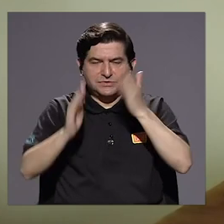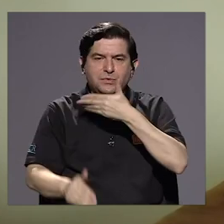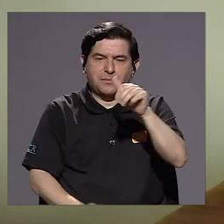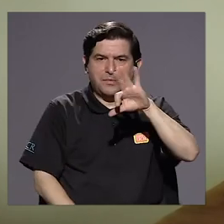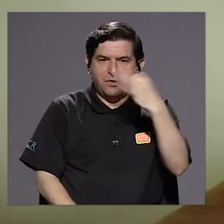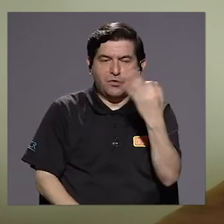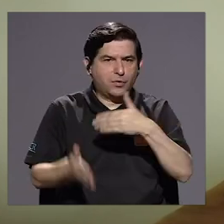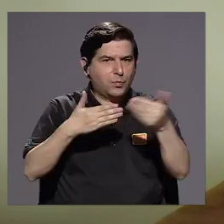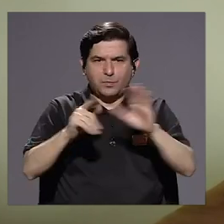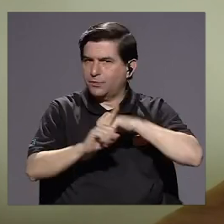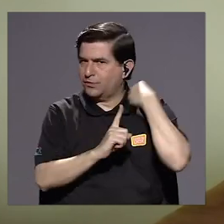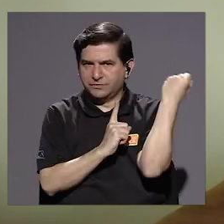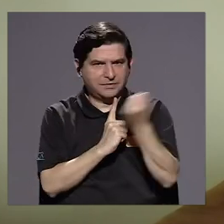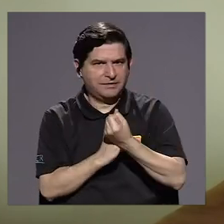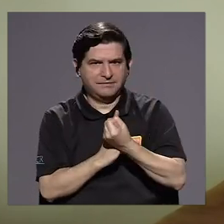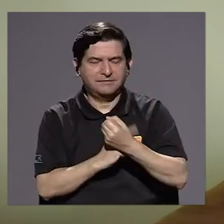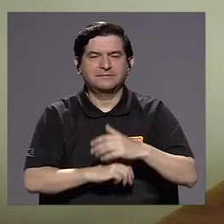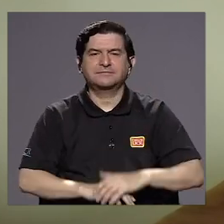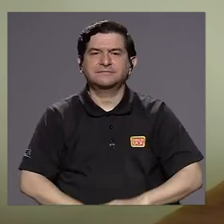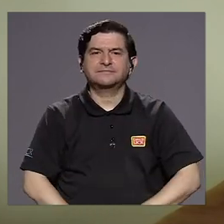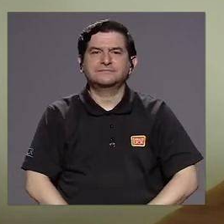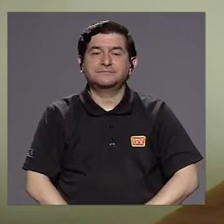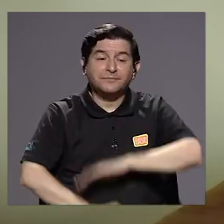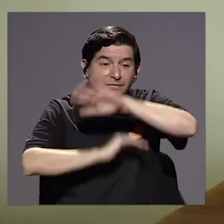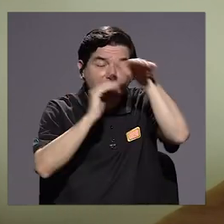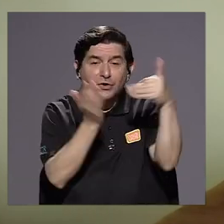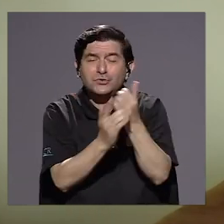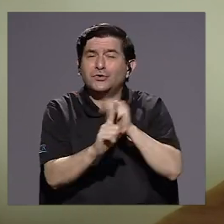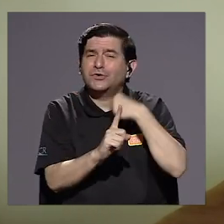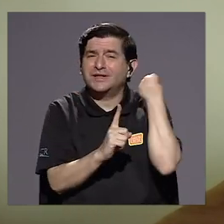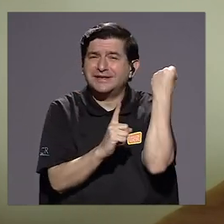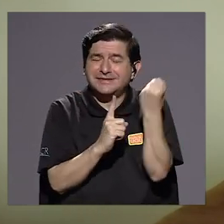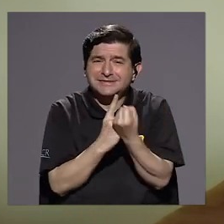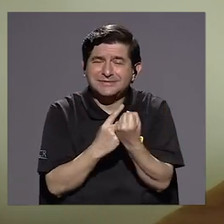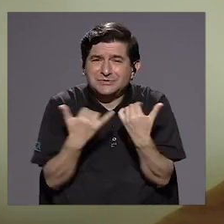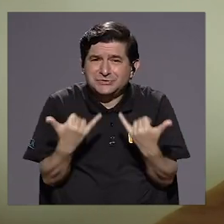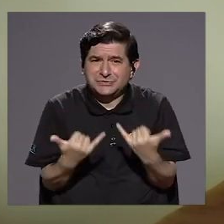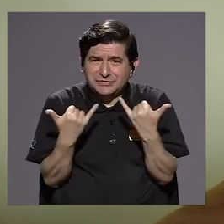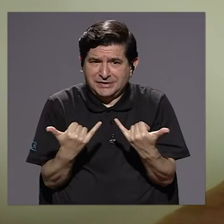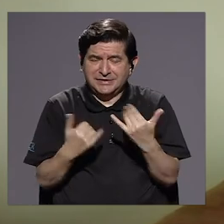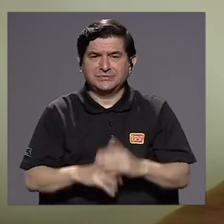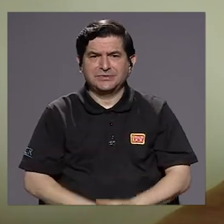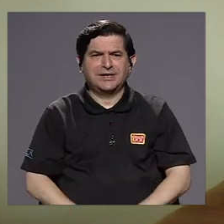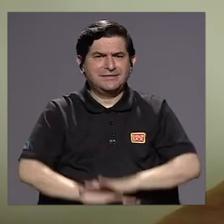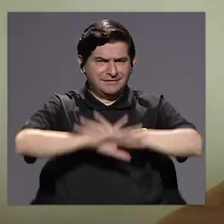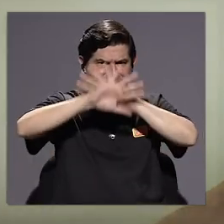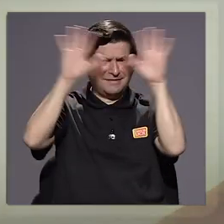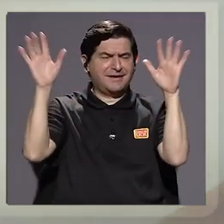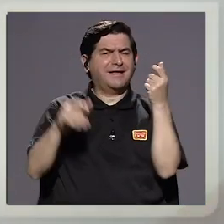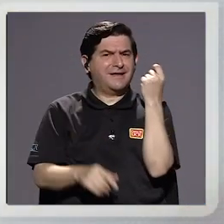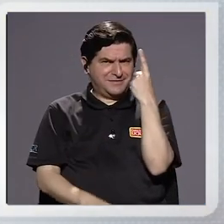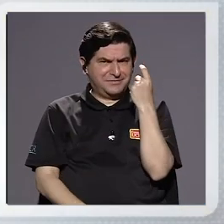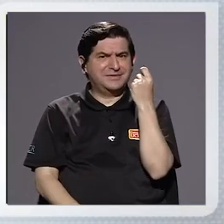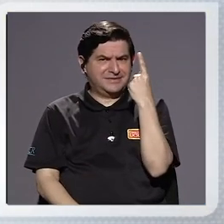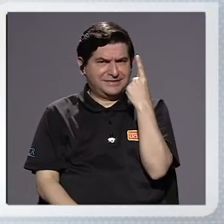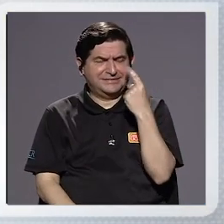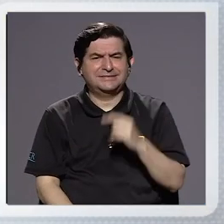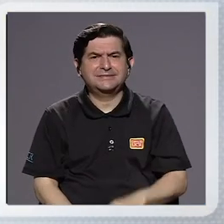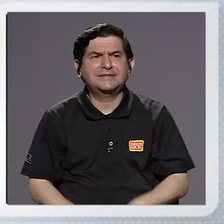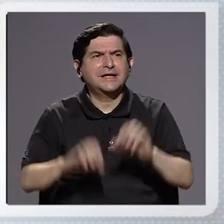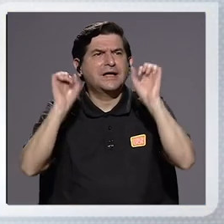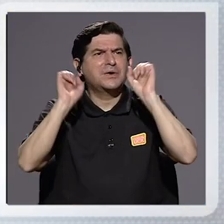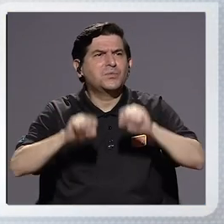a pesar de las condiciones. En toda esta situación, es claro entender también, doña Giselle, que